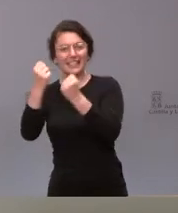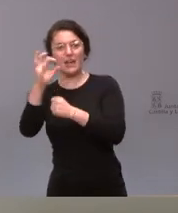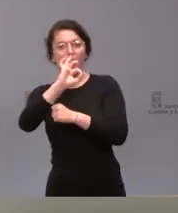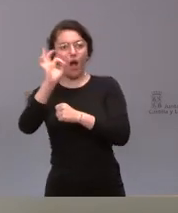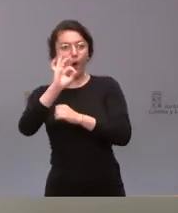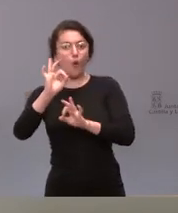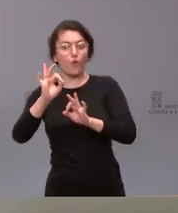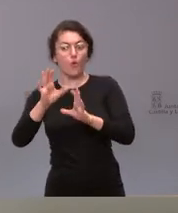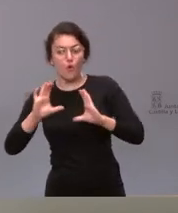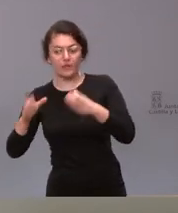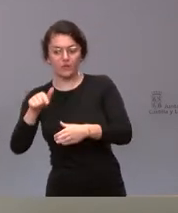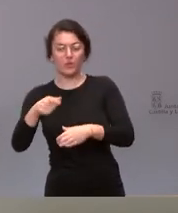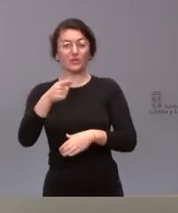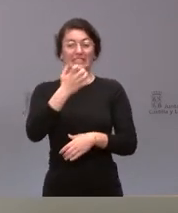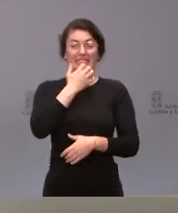ofendido